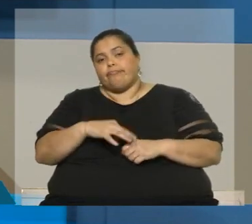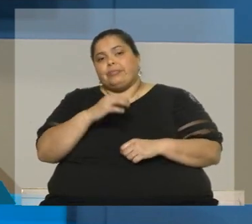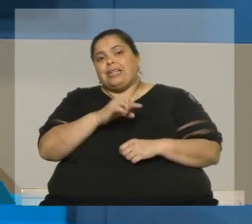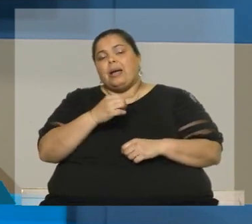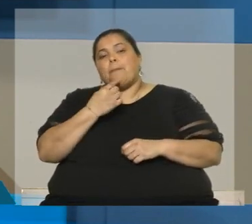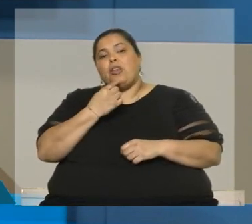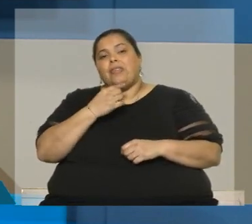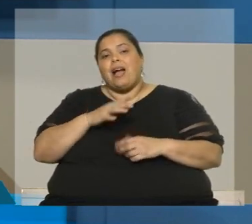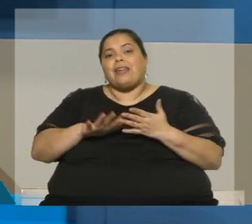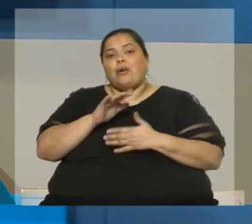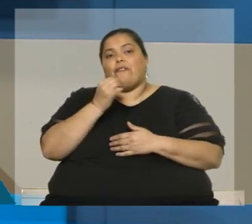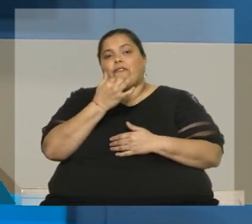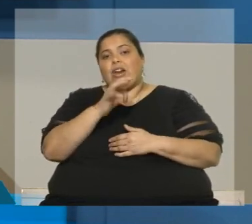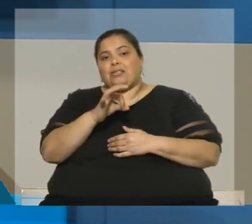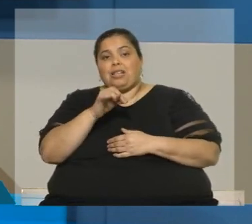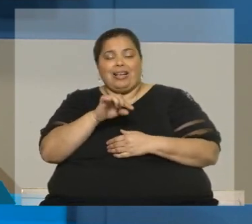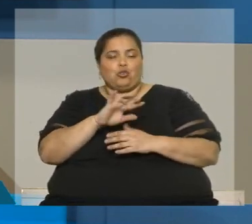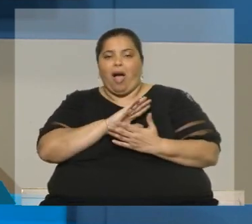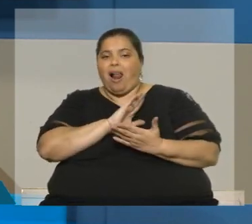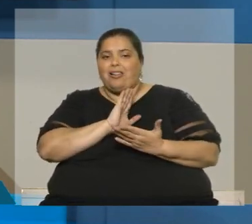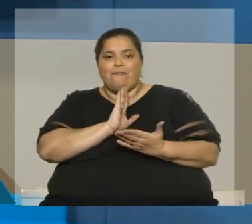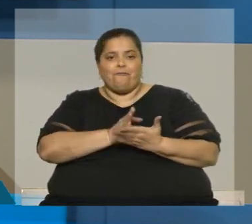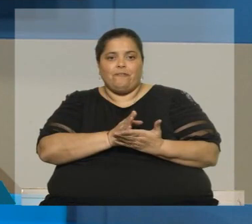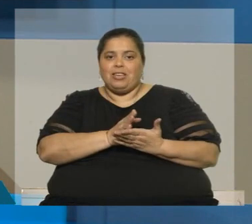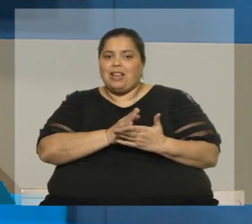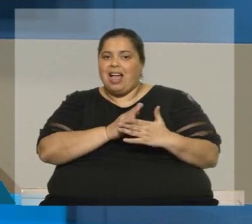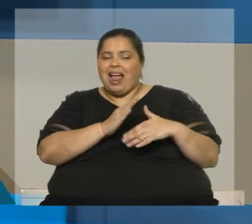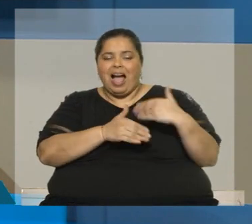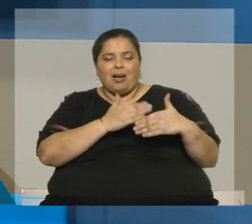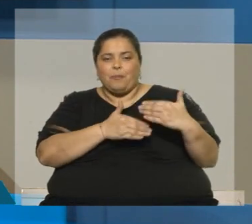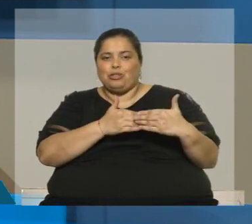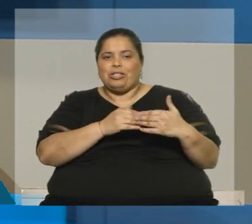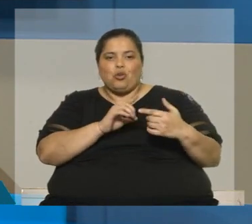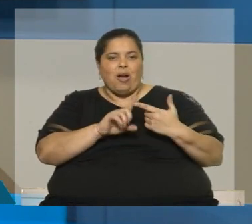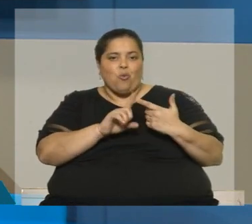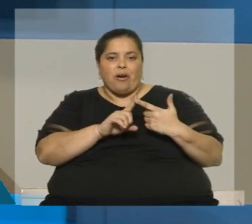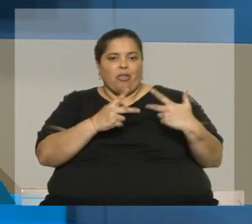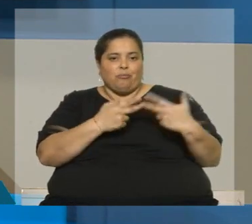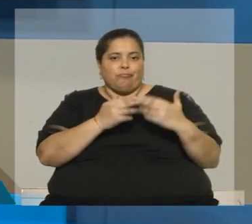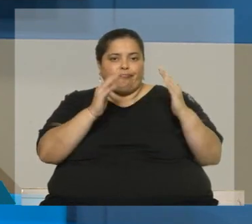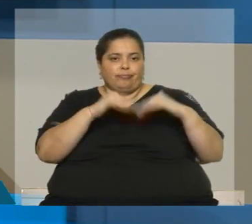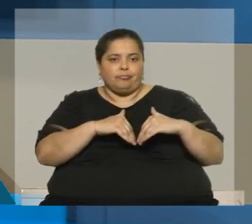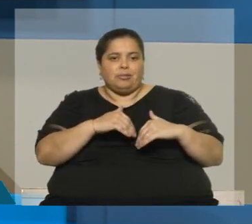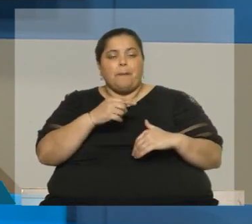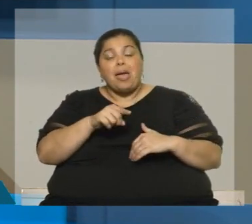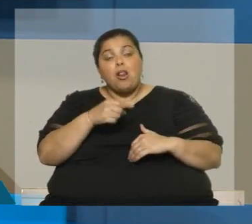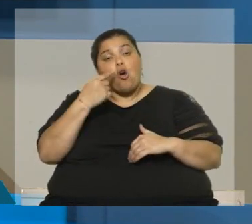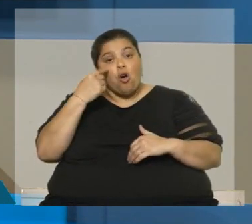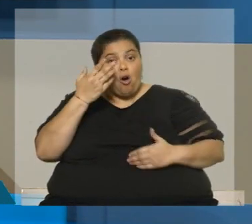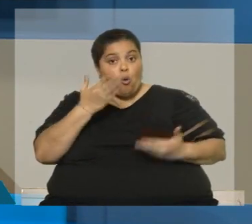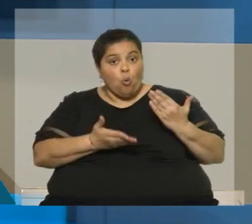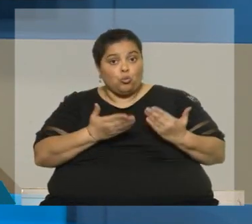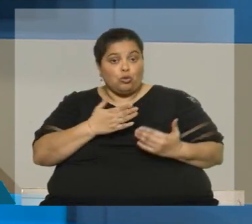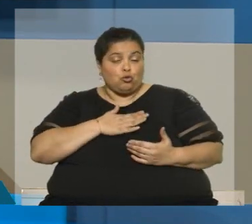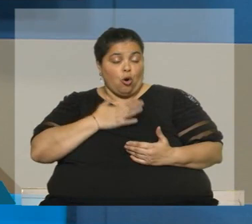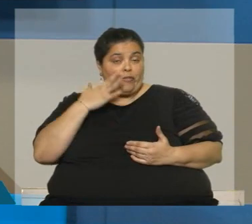Y eso acabó afectando al proceso del acuerdo. Pero eso es lo que pasó. Eso es justo. Yo, sinceramente, considero que no.